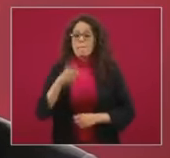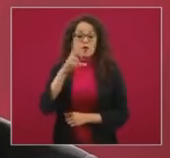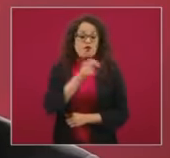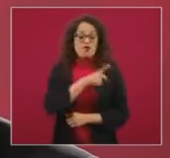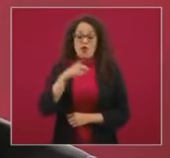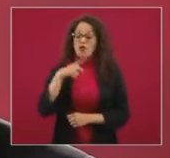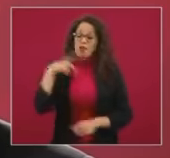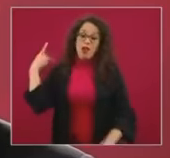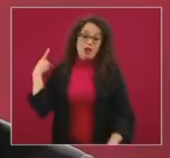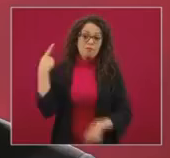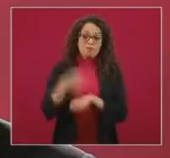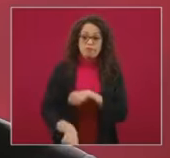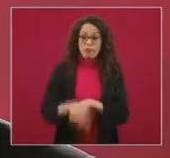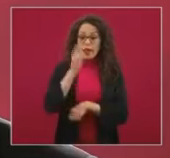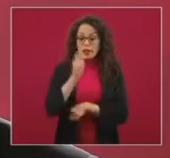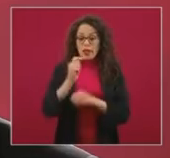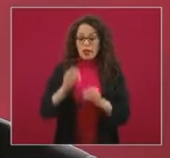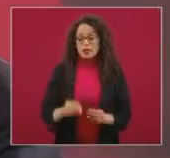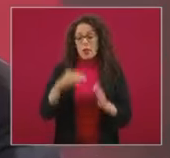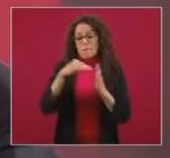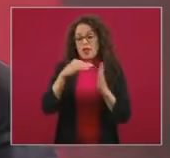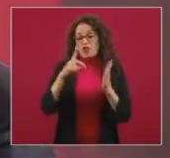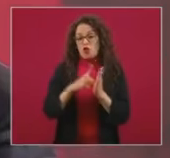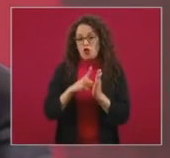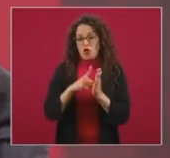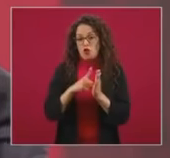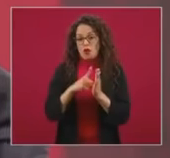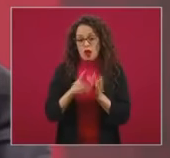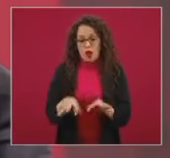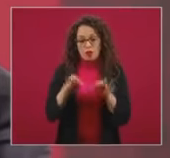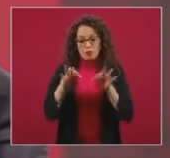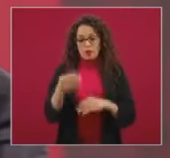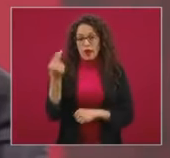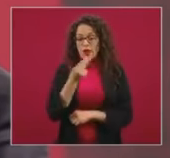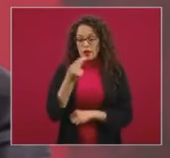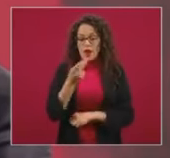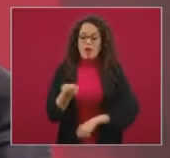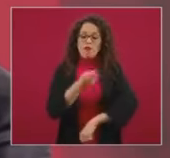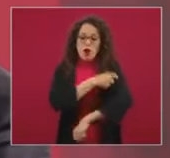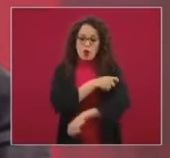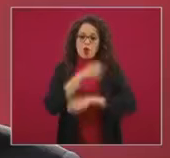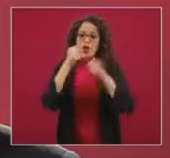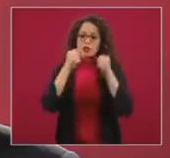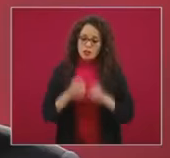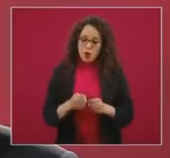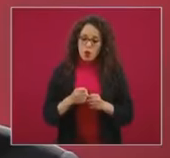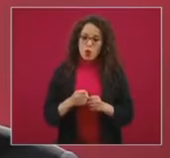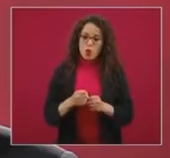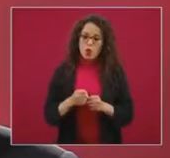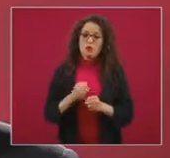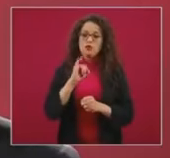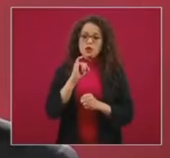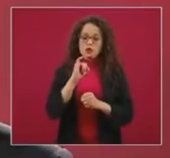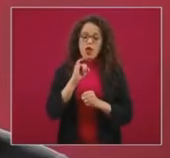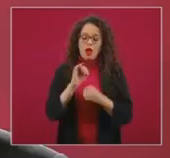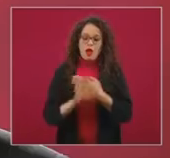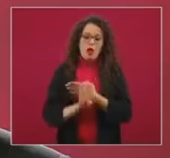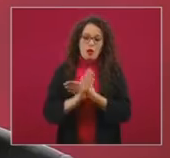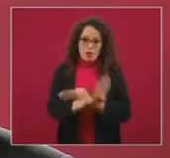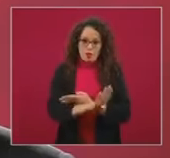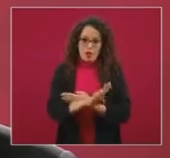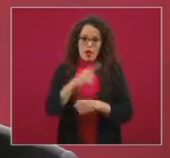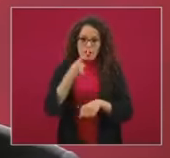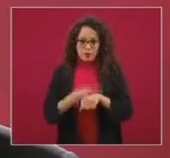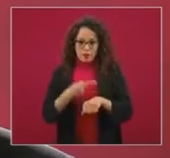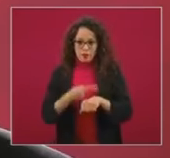el rigor metodológico que garantice que la vacuna sea de calidad, segura y eficaz. Entonces, qué buena